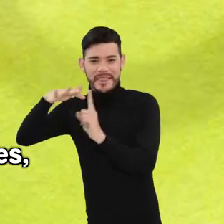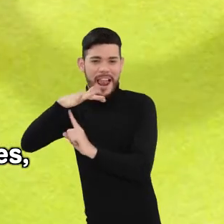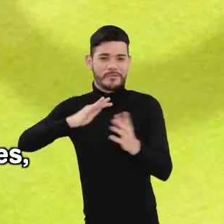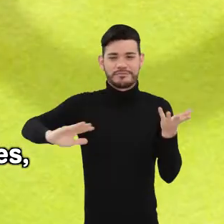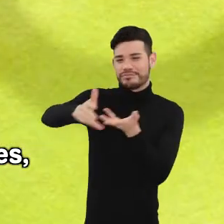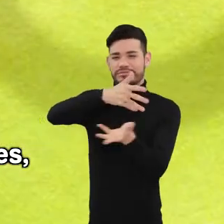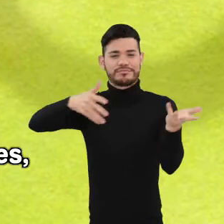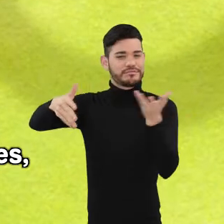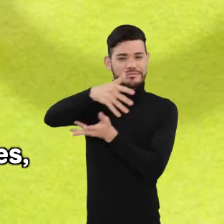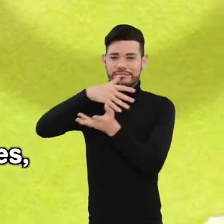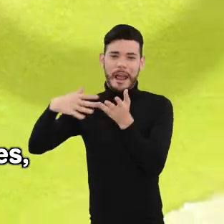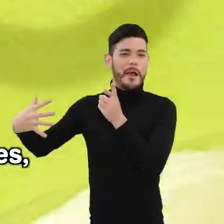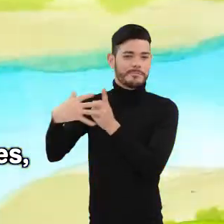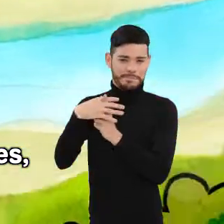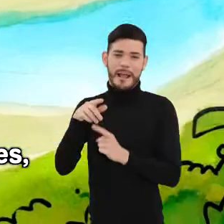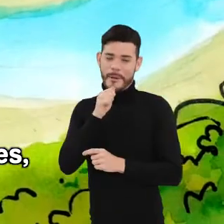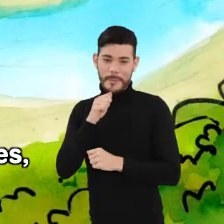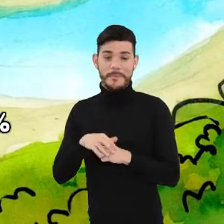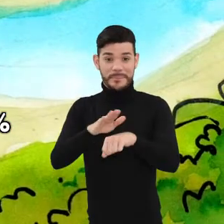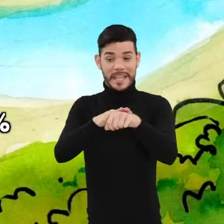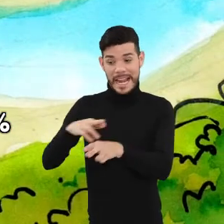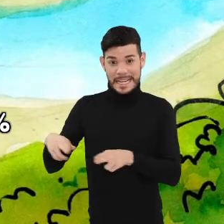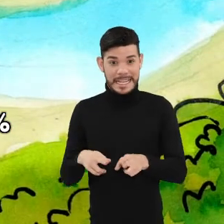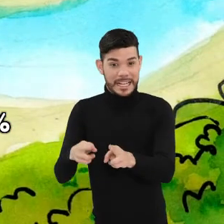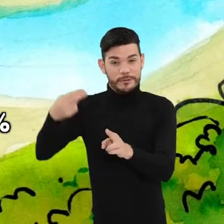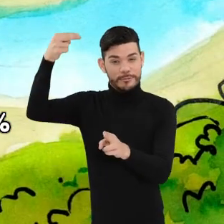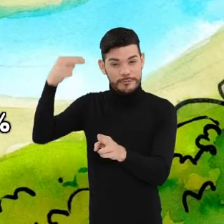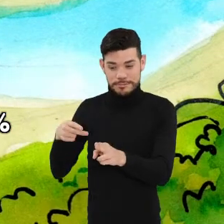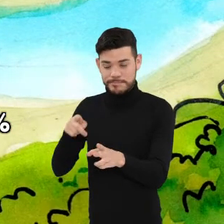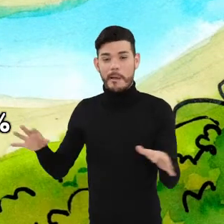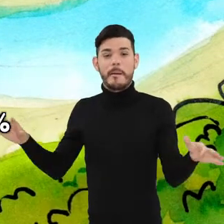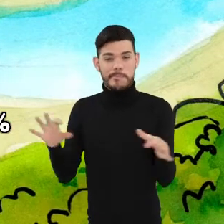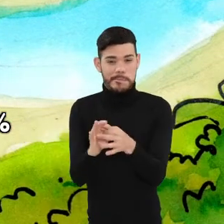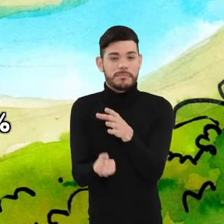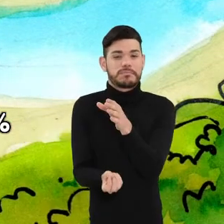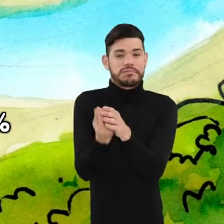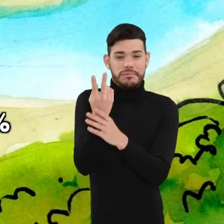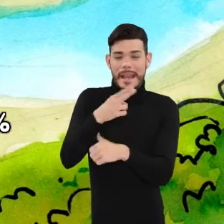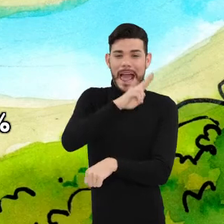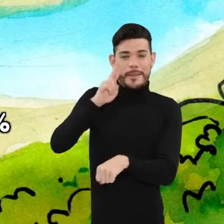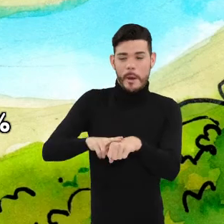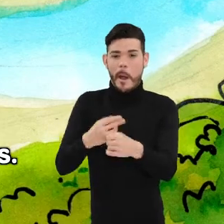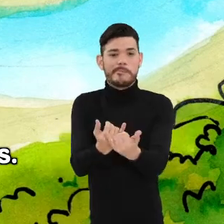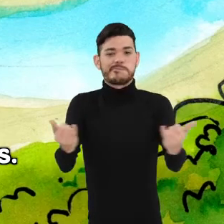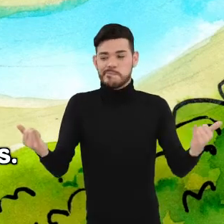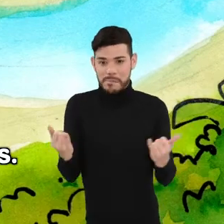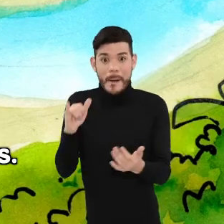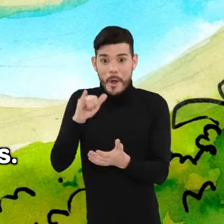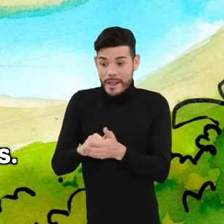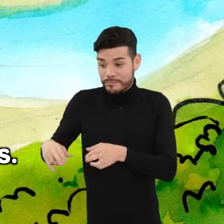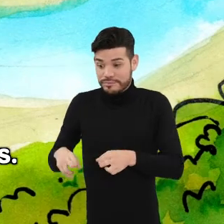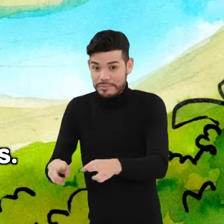cuencas de los ríos ofrecen una enorme variedad de recursos naturales y esto fijó la ubicación de cerca del 90% de la población colombiana en las